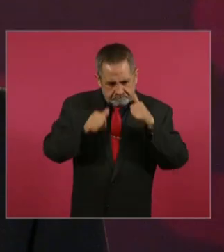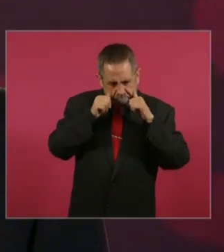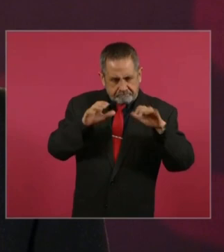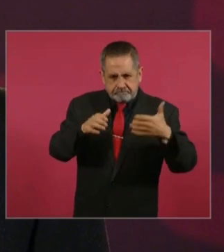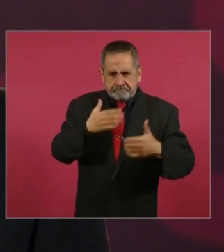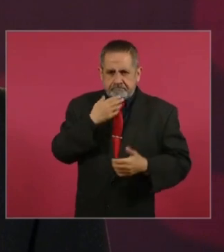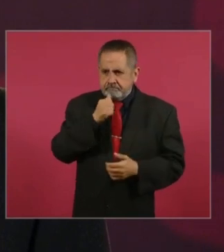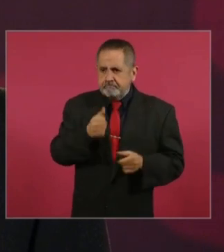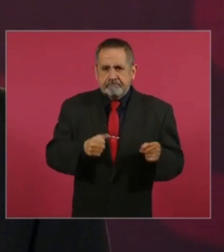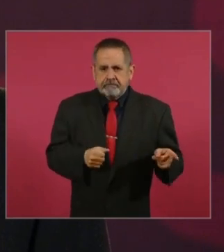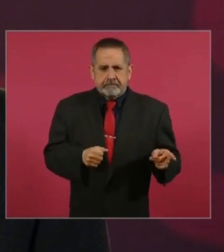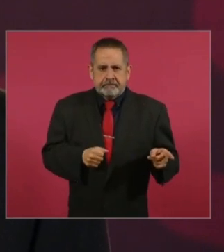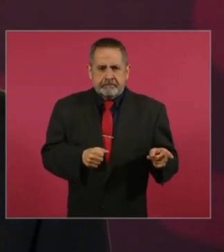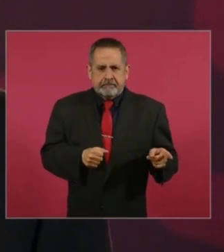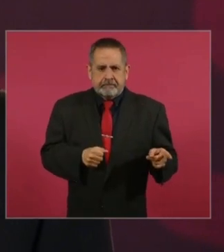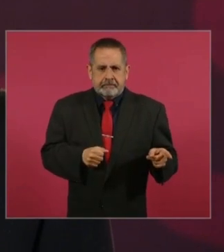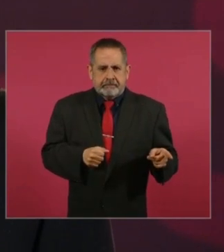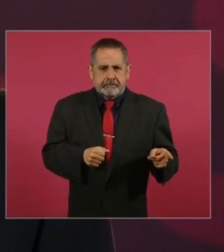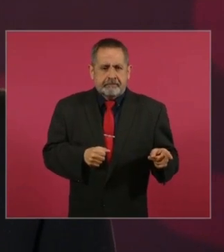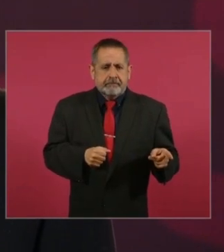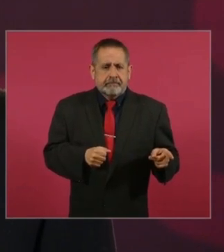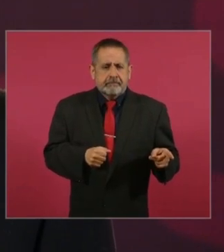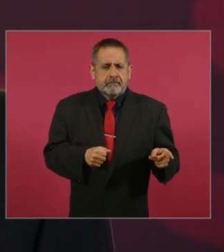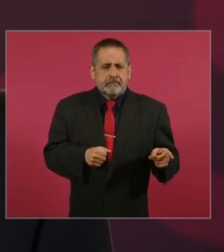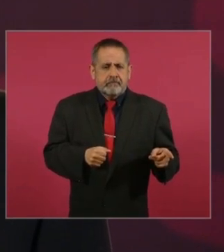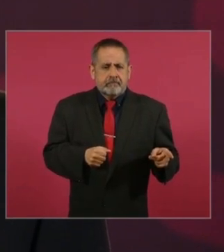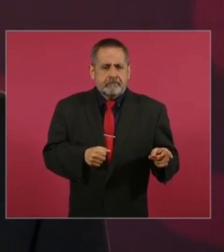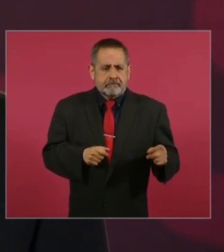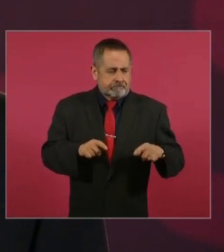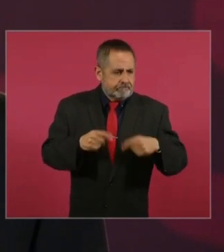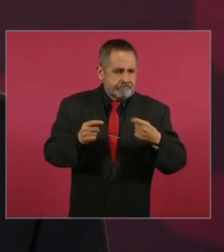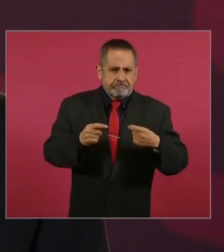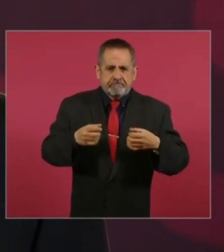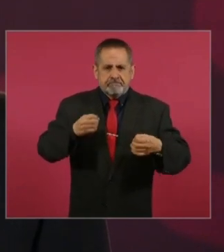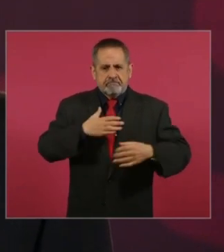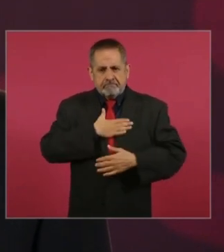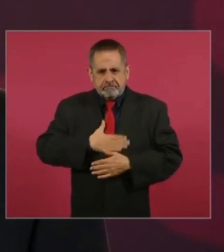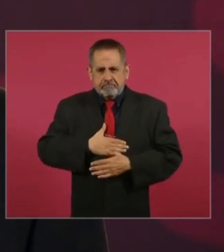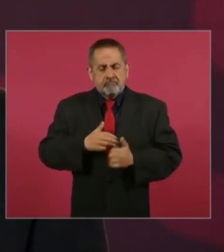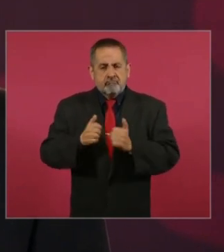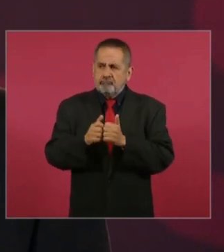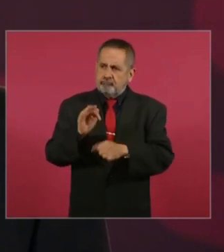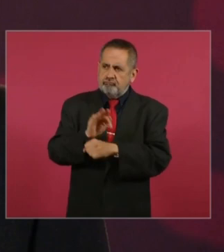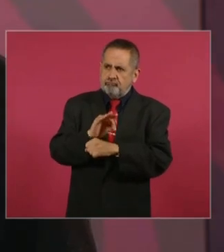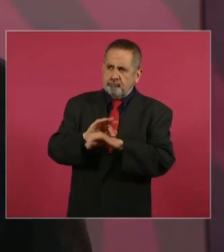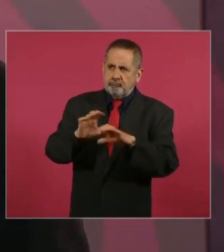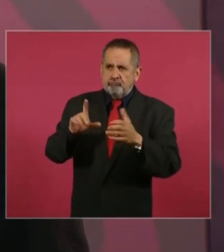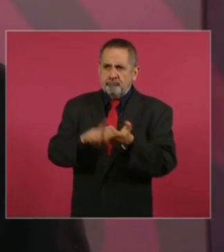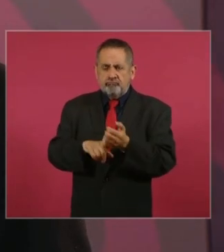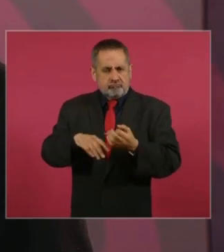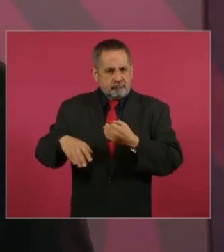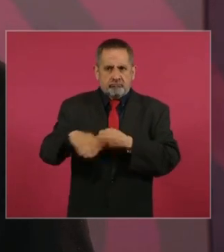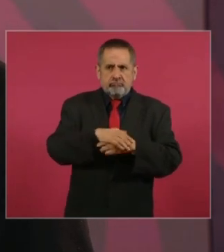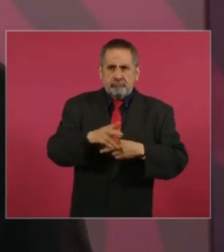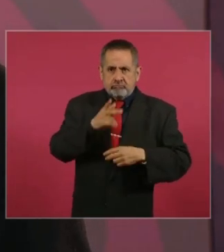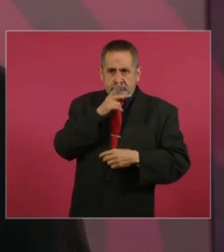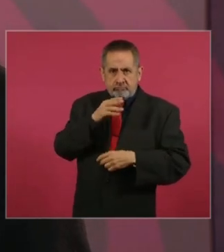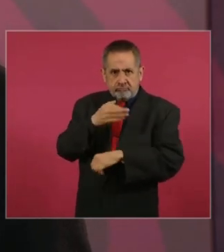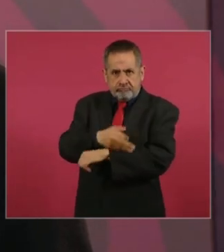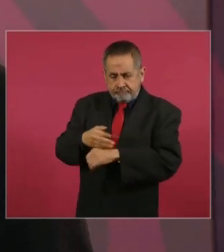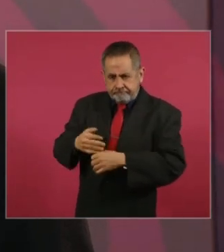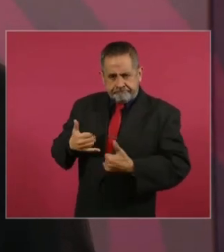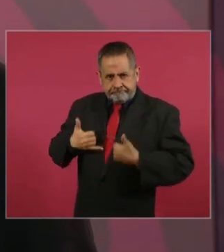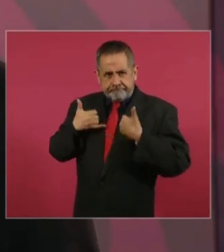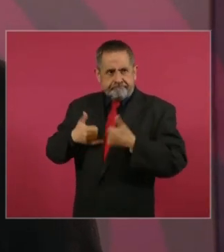de garantizar la justicia en beneficio de los padres de los